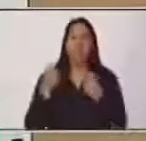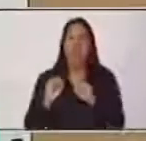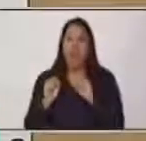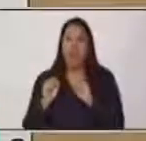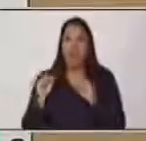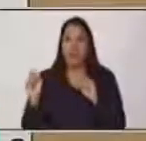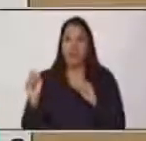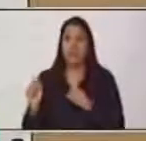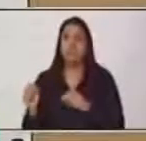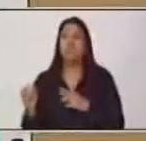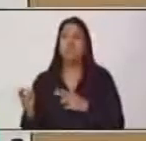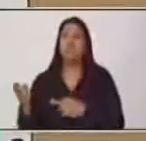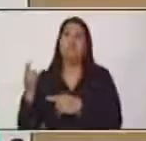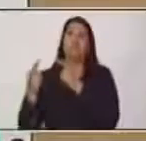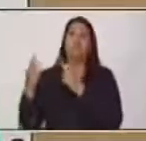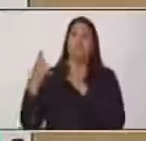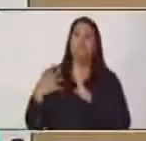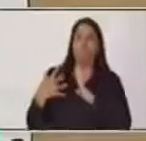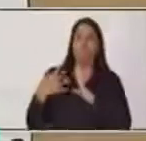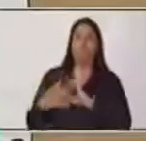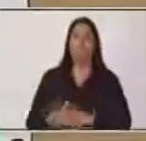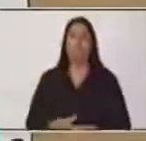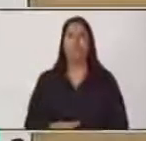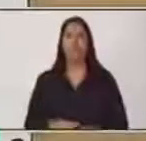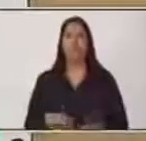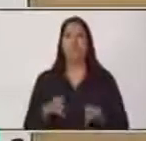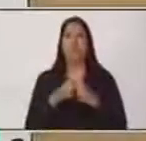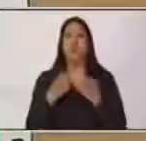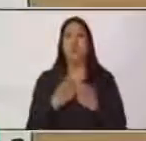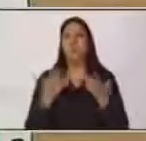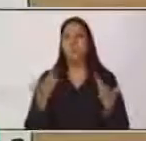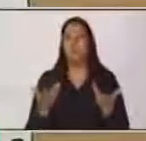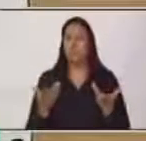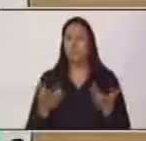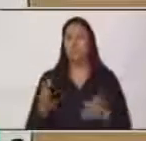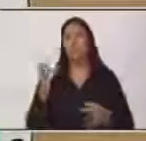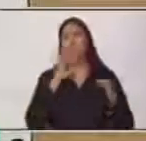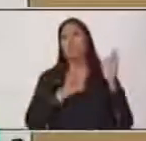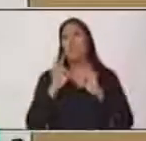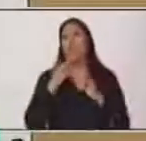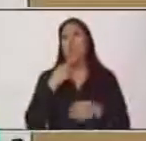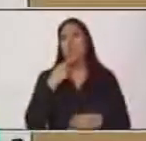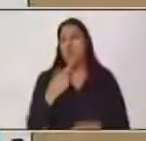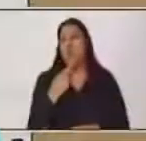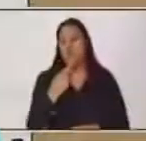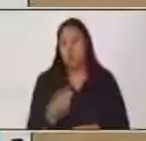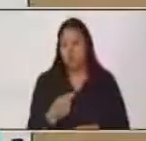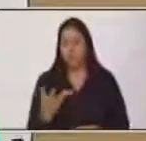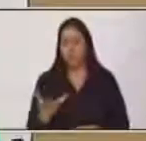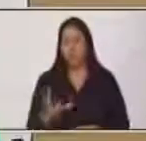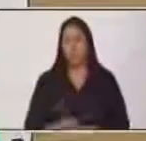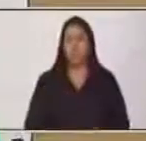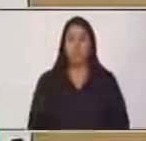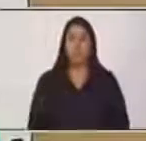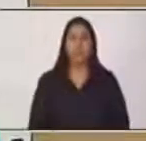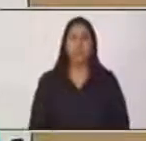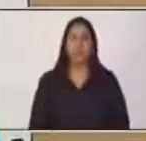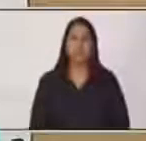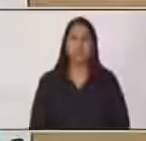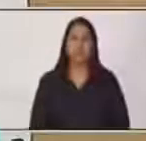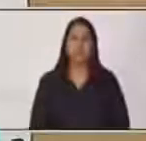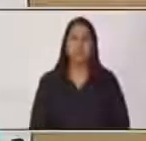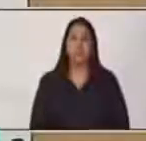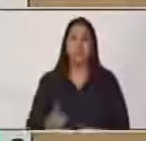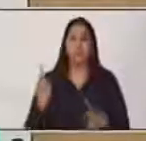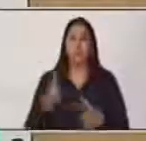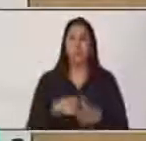en la que también se le puede conocer a una reacción como consecuencia o resultado. Menciona acá, cuando sucede